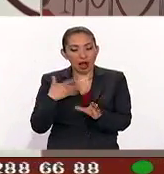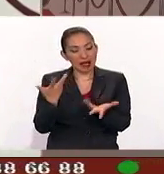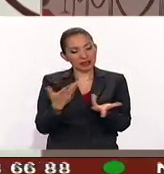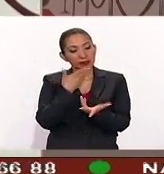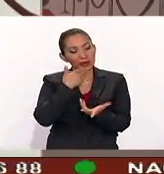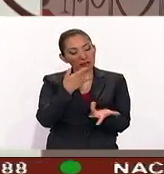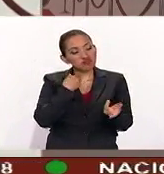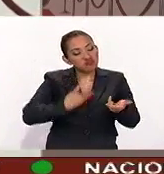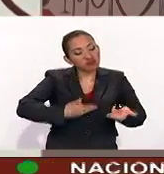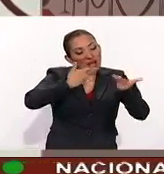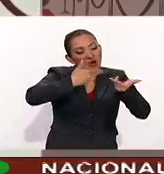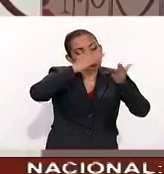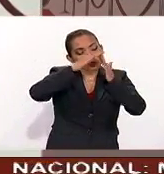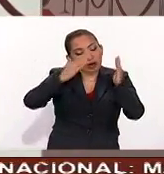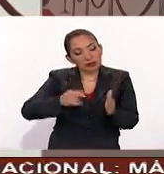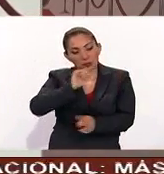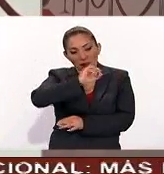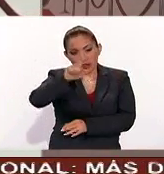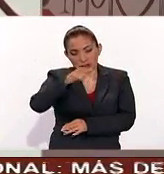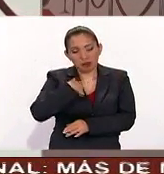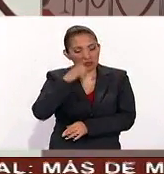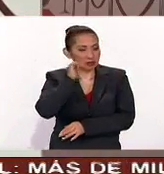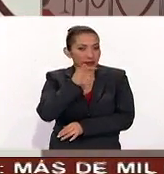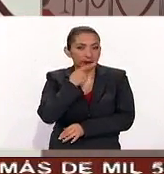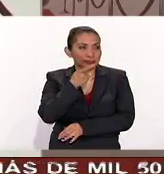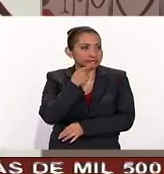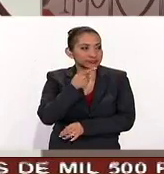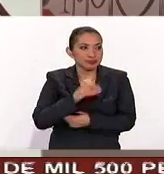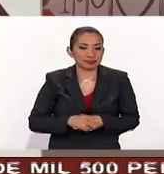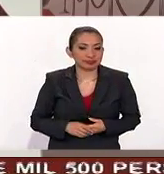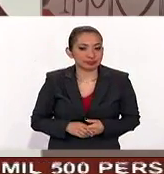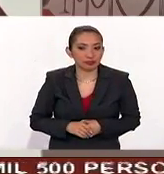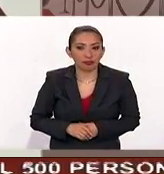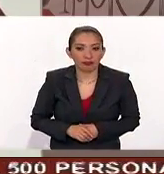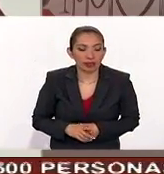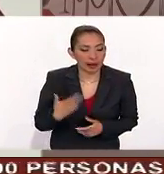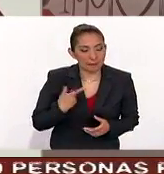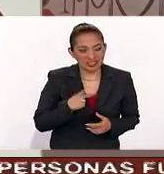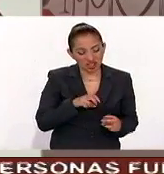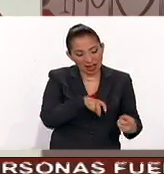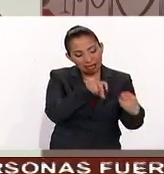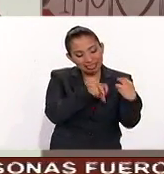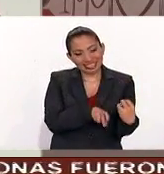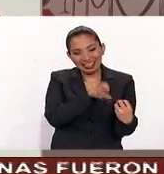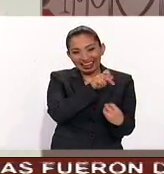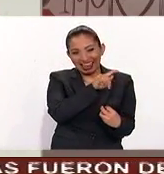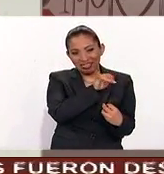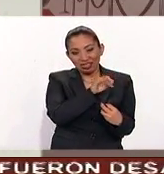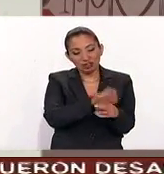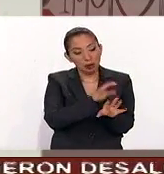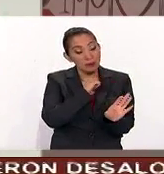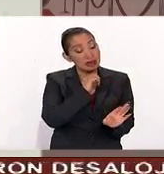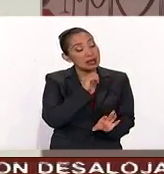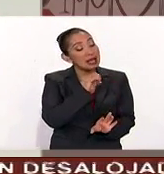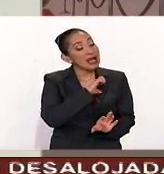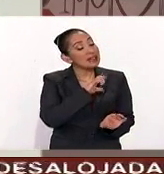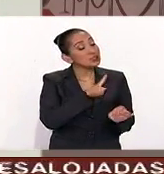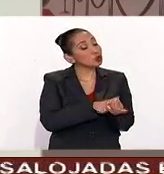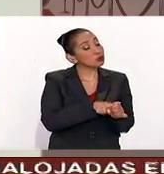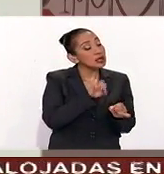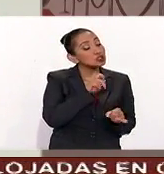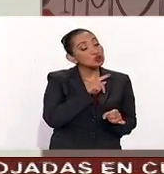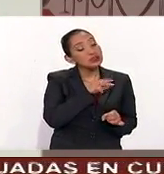profesional. coloquialmente le hablamos a los clientes a través de exclusivas o no